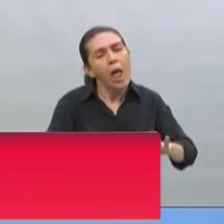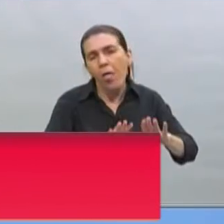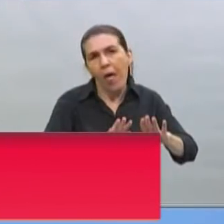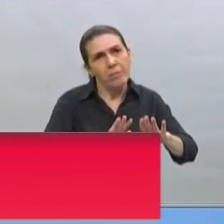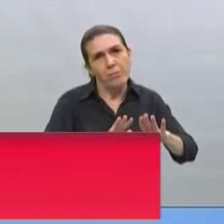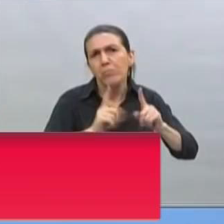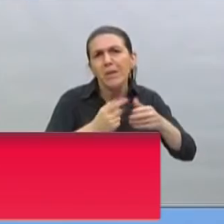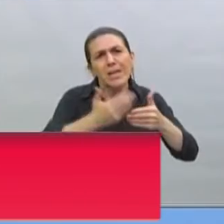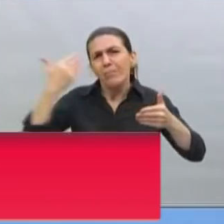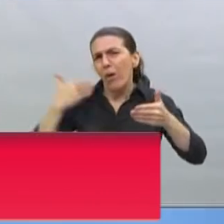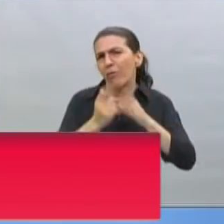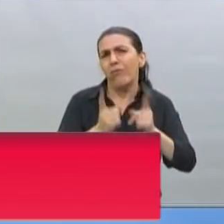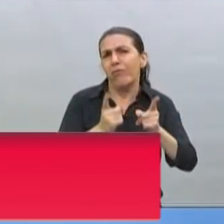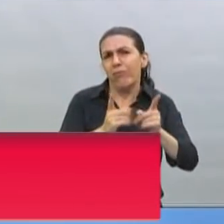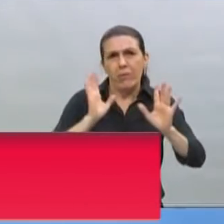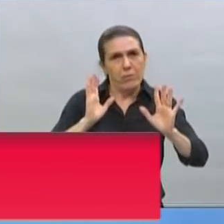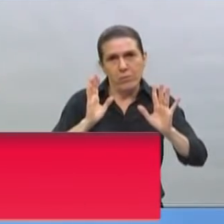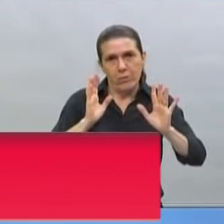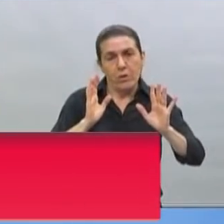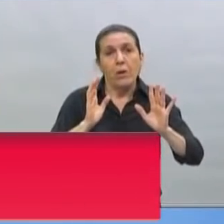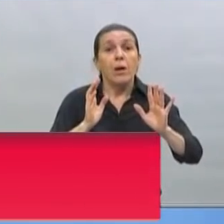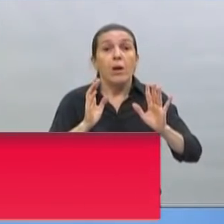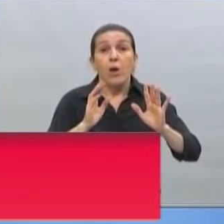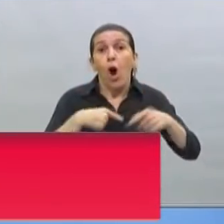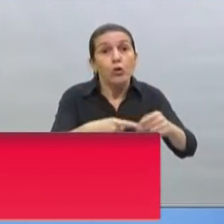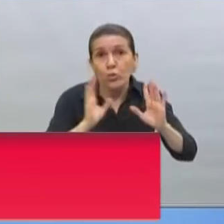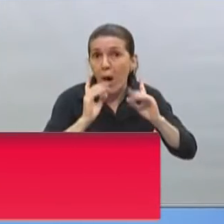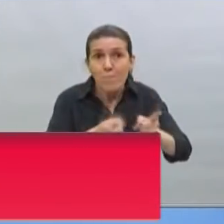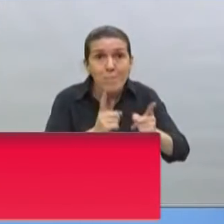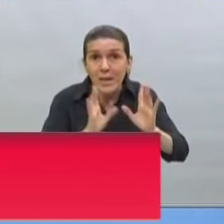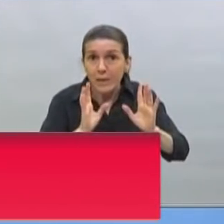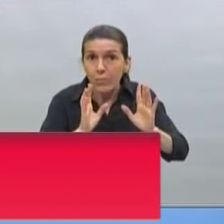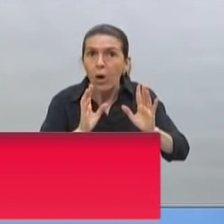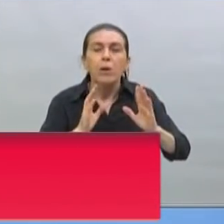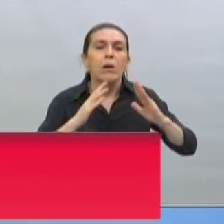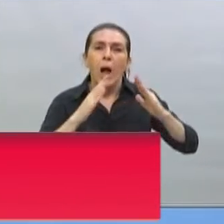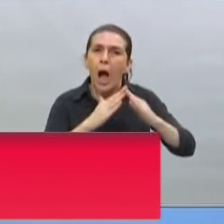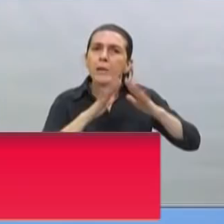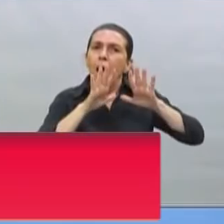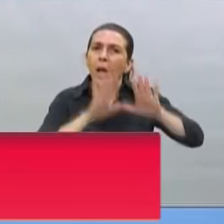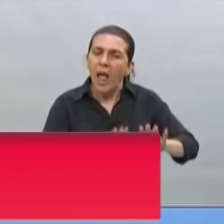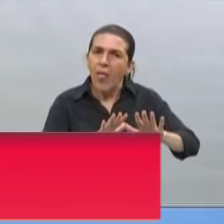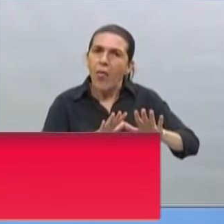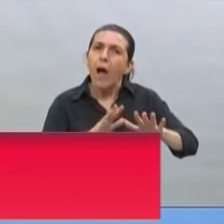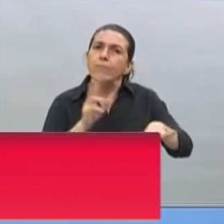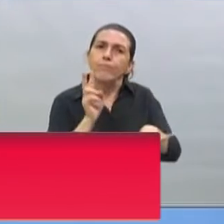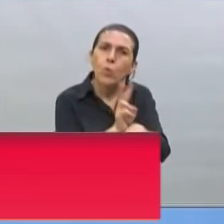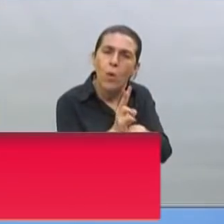en el sentido de que seguimos restringiendo, cuidando y preservando